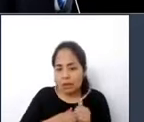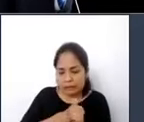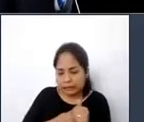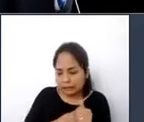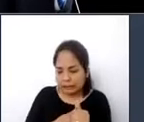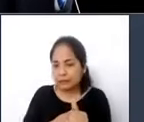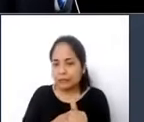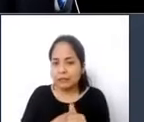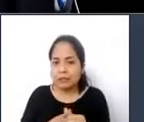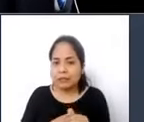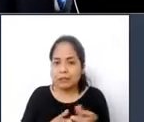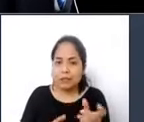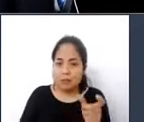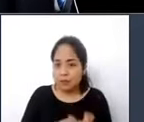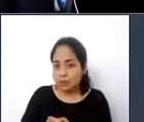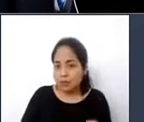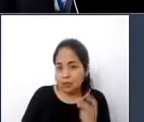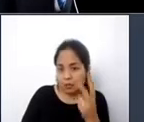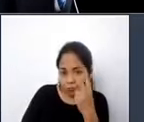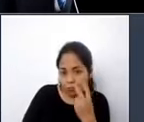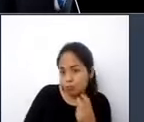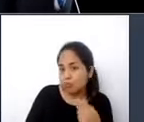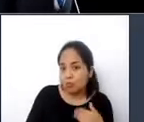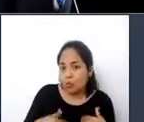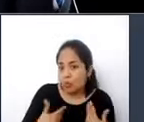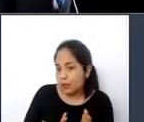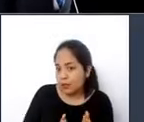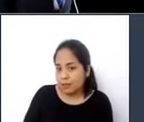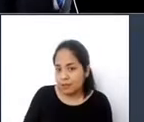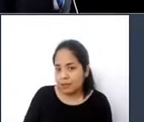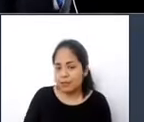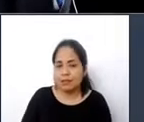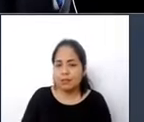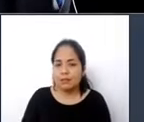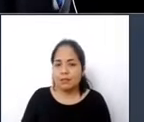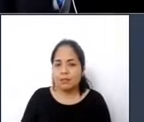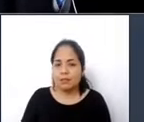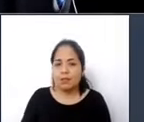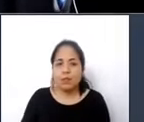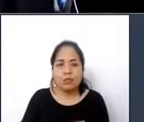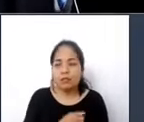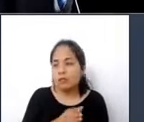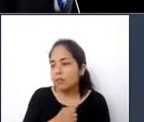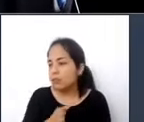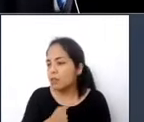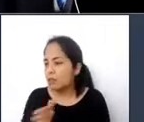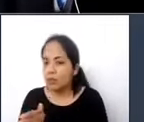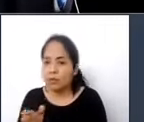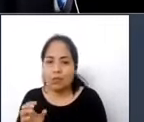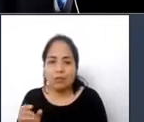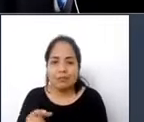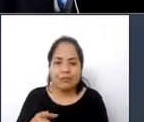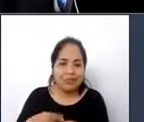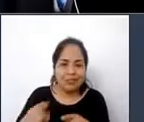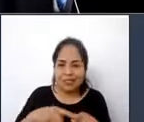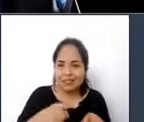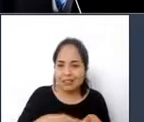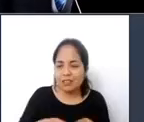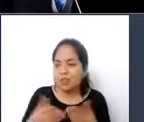O no podemos llegar a la estación de tren ni podemos utilizar estas máquinas que nos venden los pasajes.